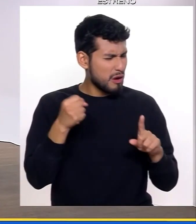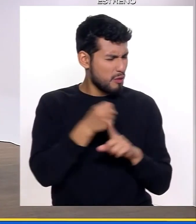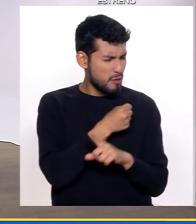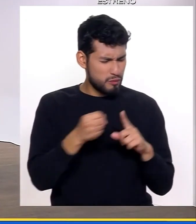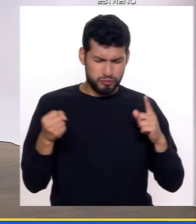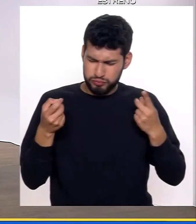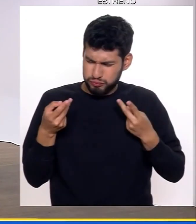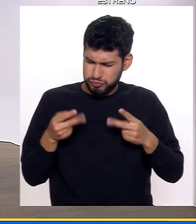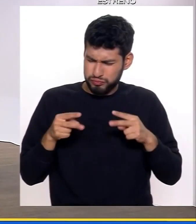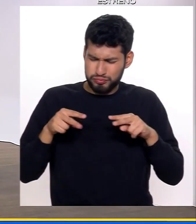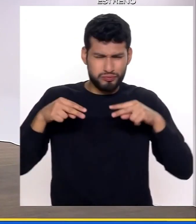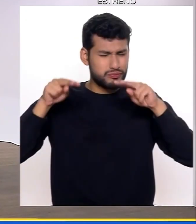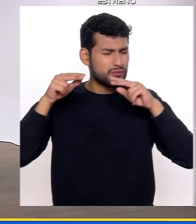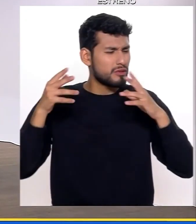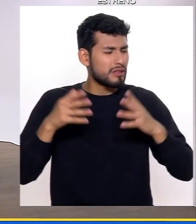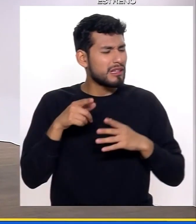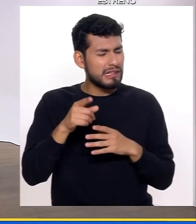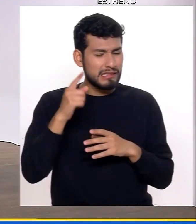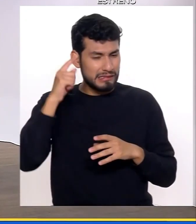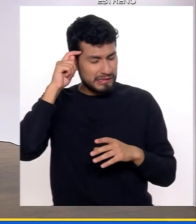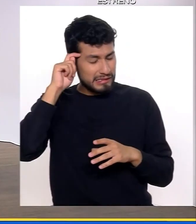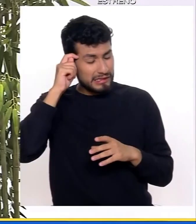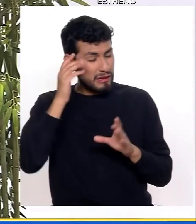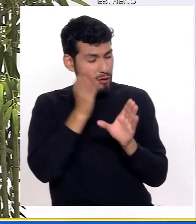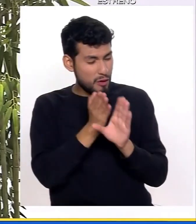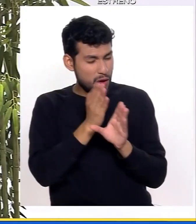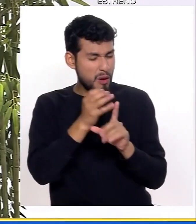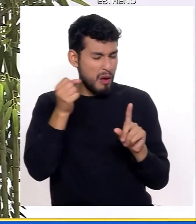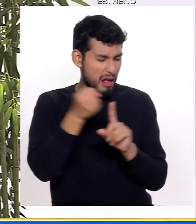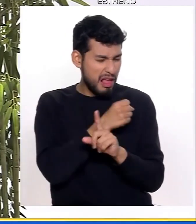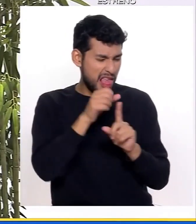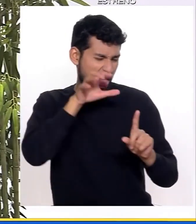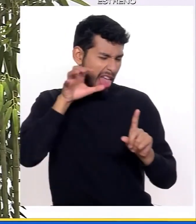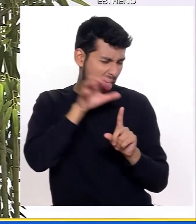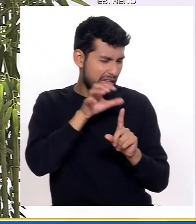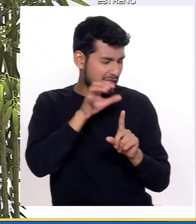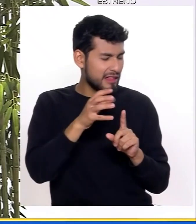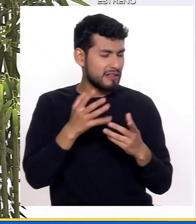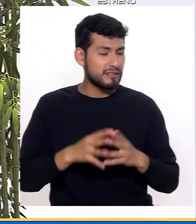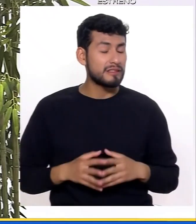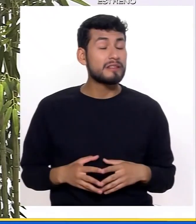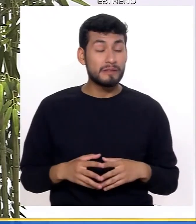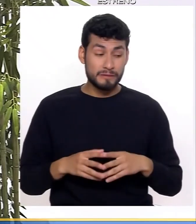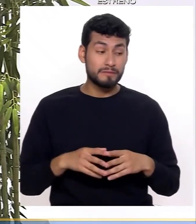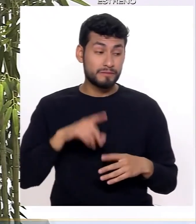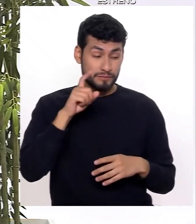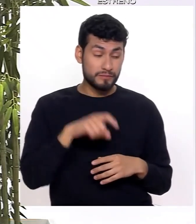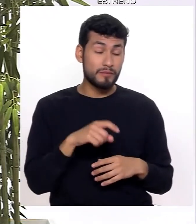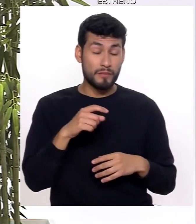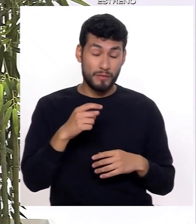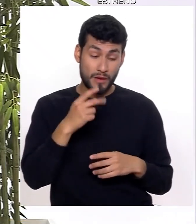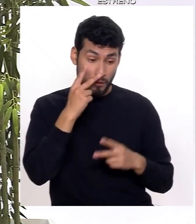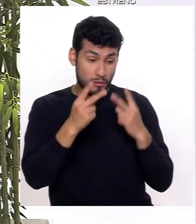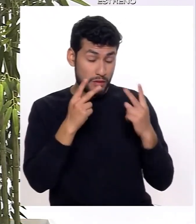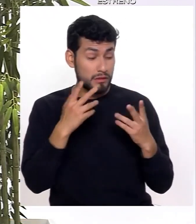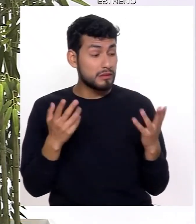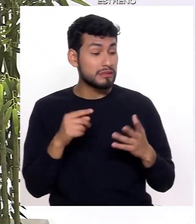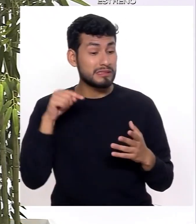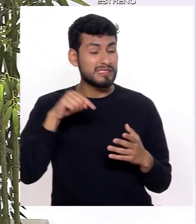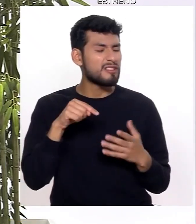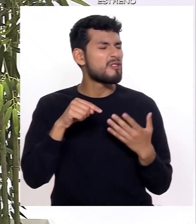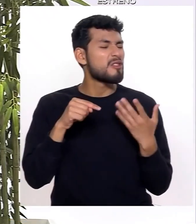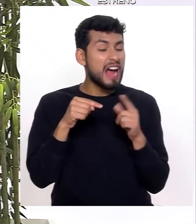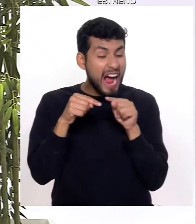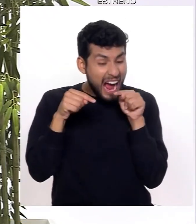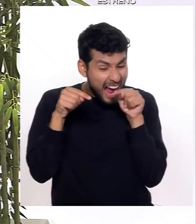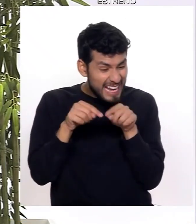muy alta de violencia, especialmente psicológica y física. Entonces, es un elemento que sí tenemos que tener en cuenta que este es el medio de